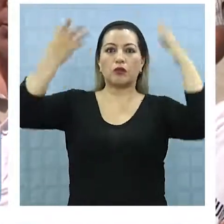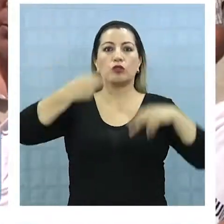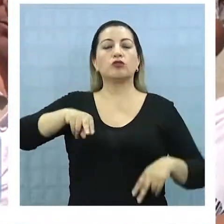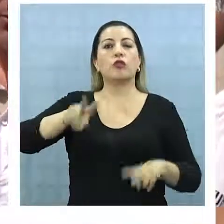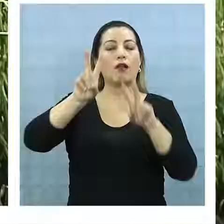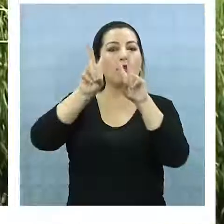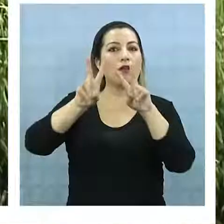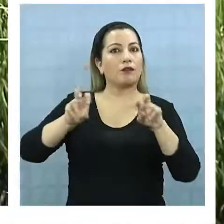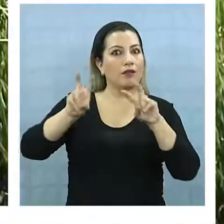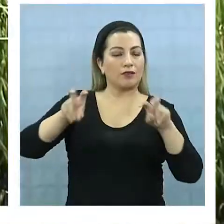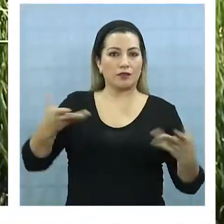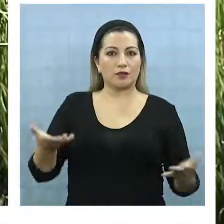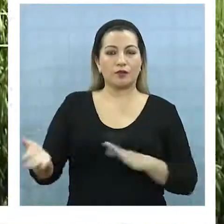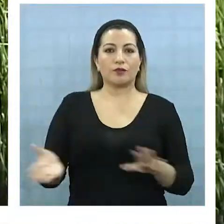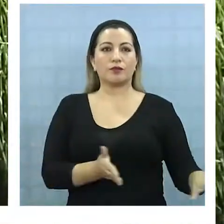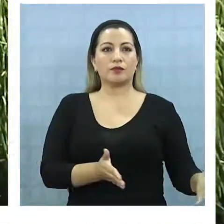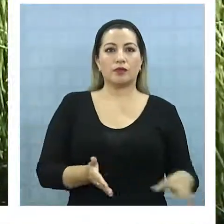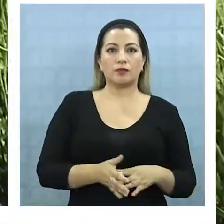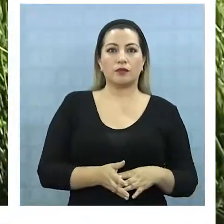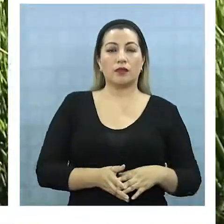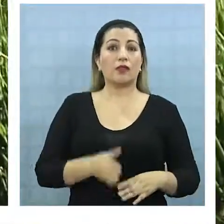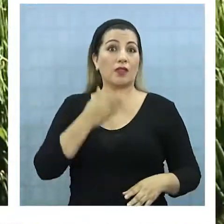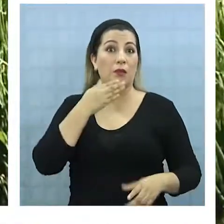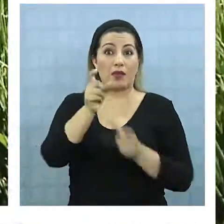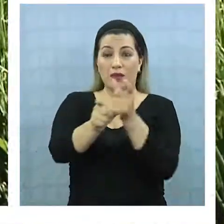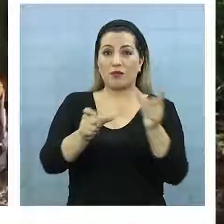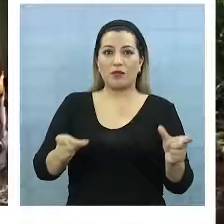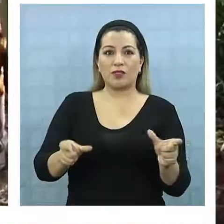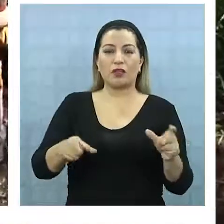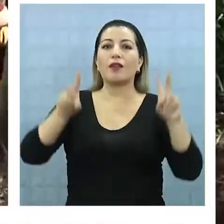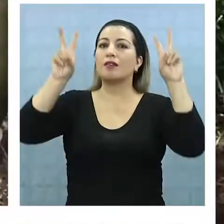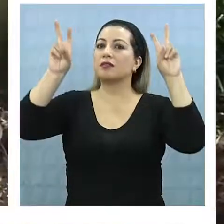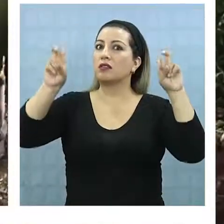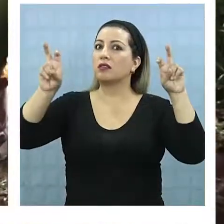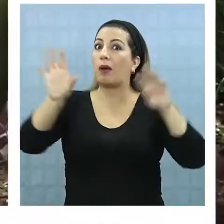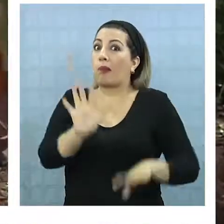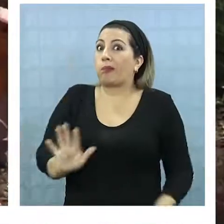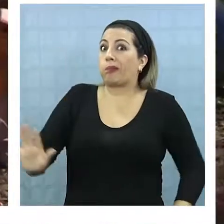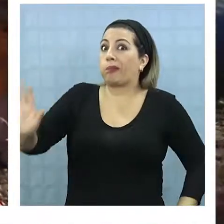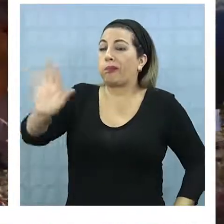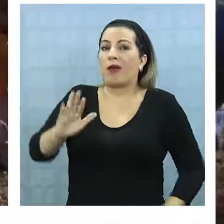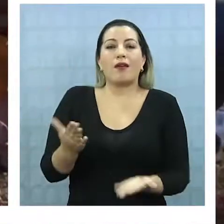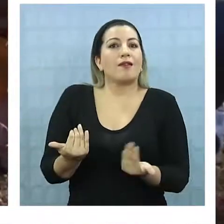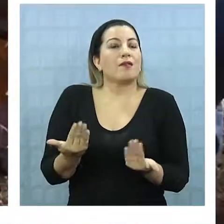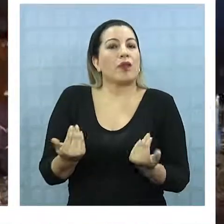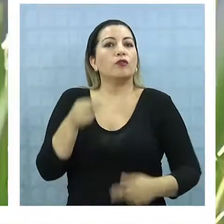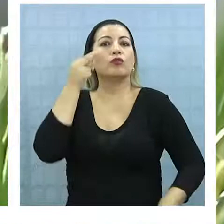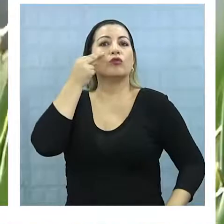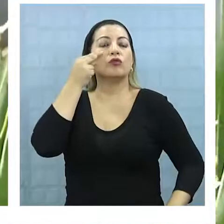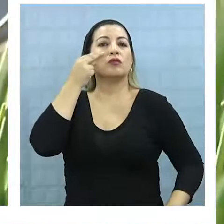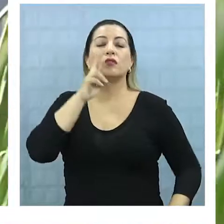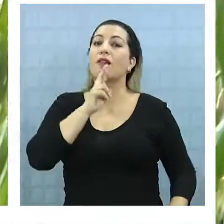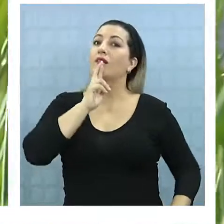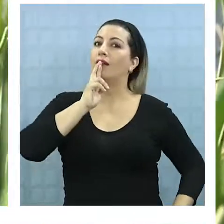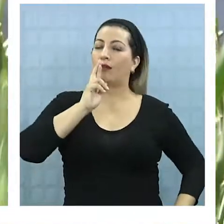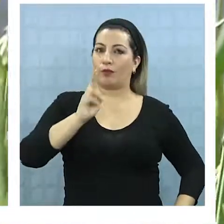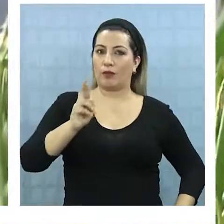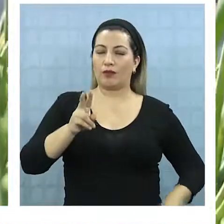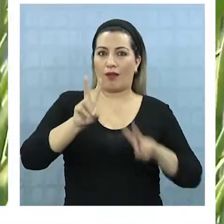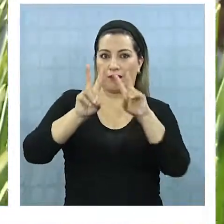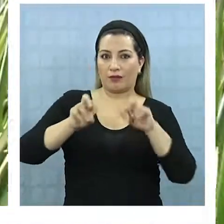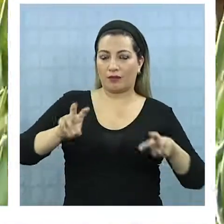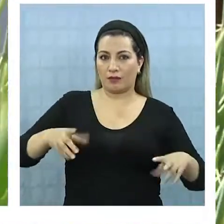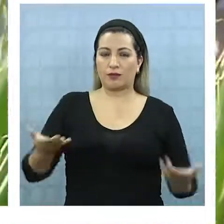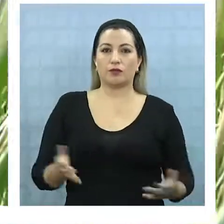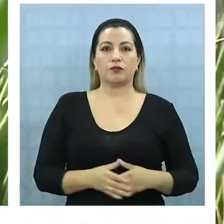está revisando la situación. En sectores vinculados a la agricultura, el tema está de stand-by, a la espera de conocer los análisis que se